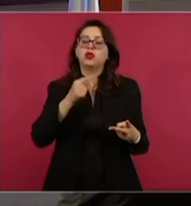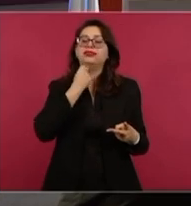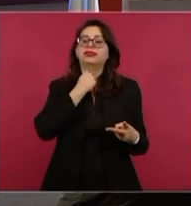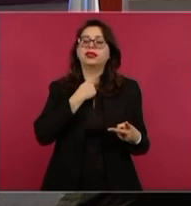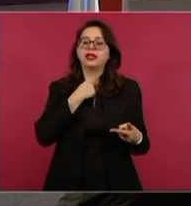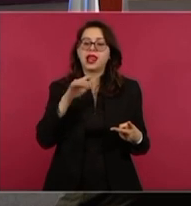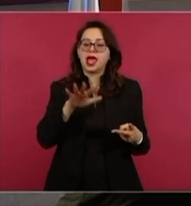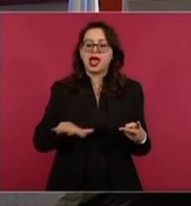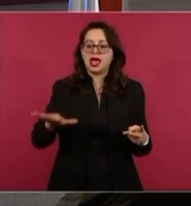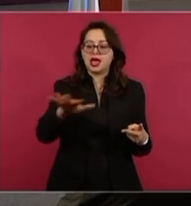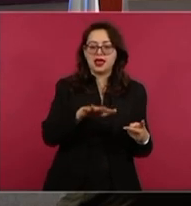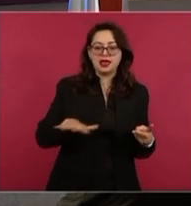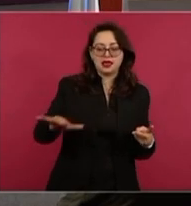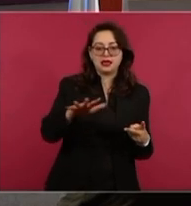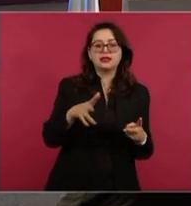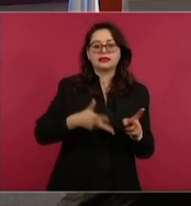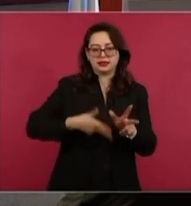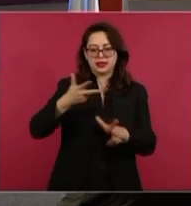Todo lo demás